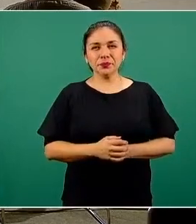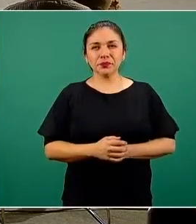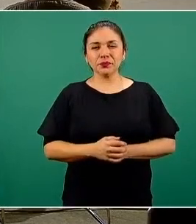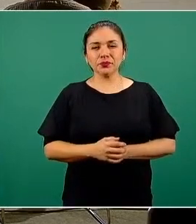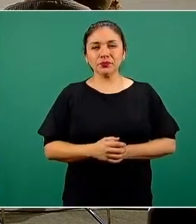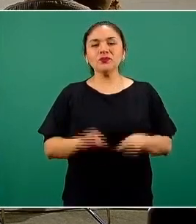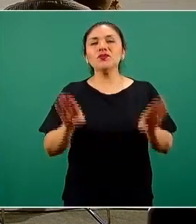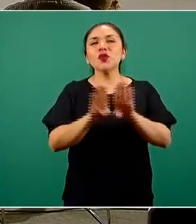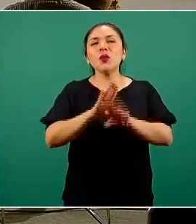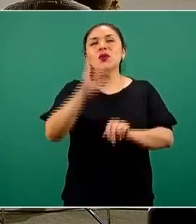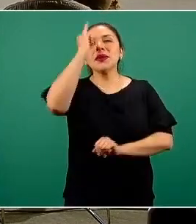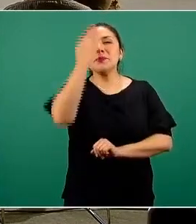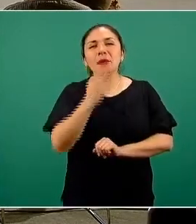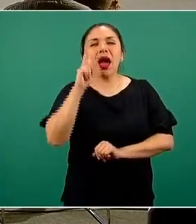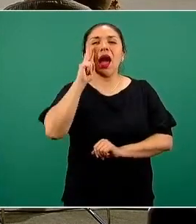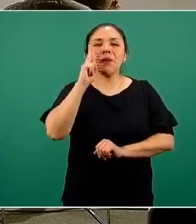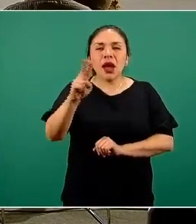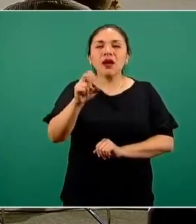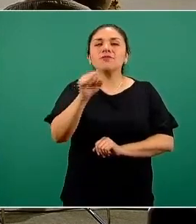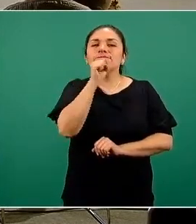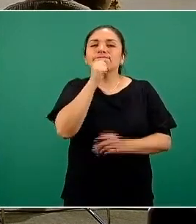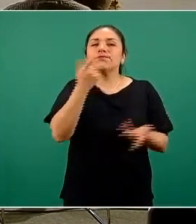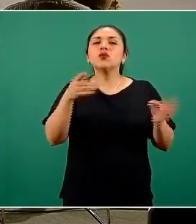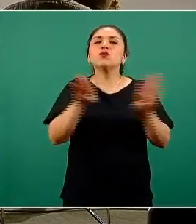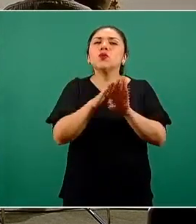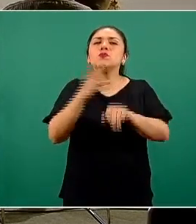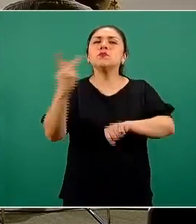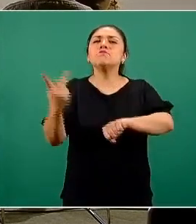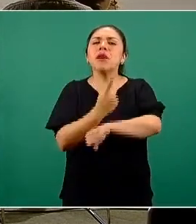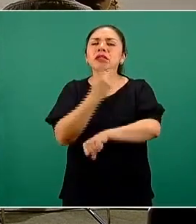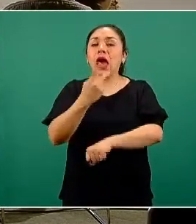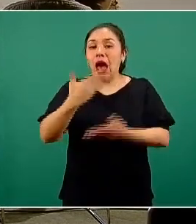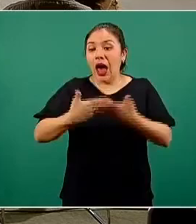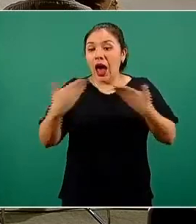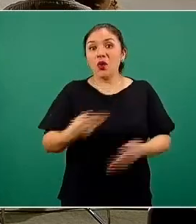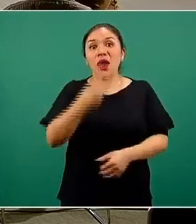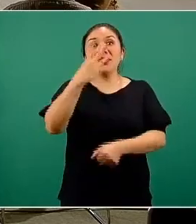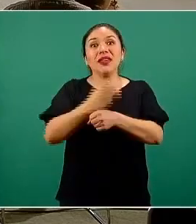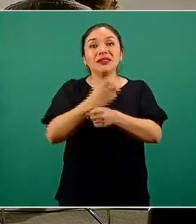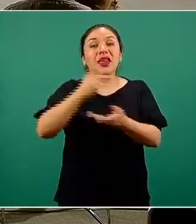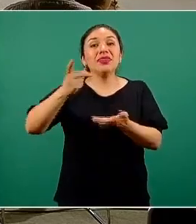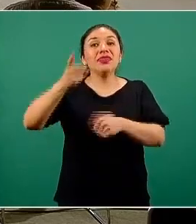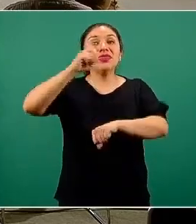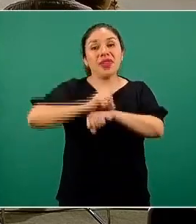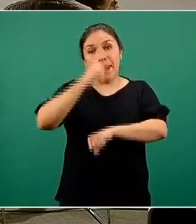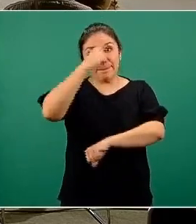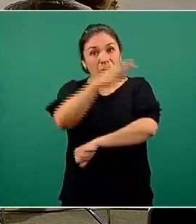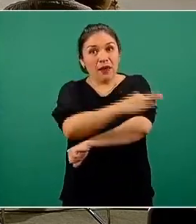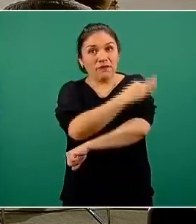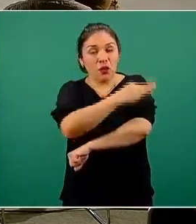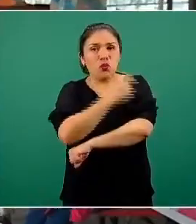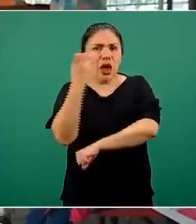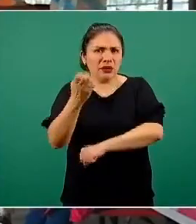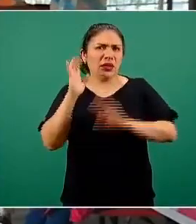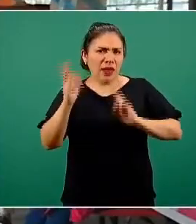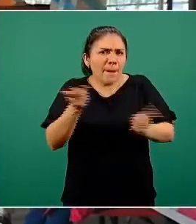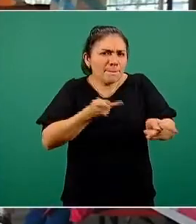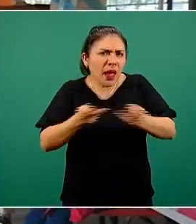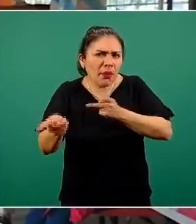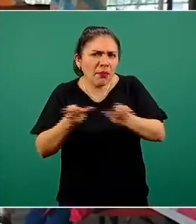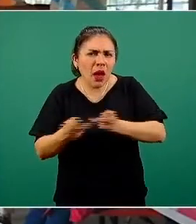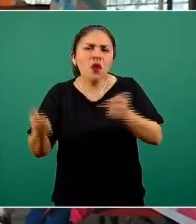gráficas representativas de cómo está ocurriendo en el tercer día de aplicación. Esto ha sido estructurado con la